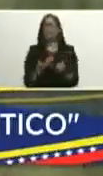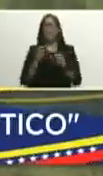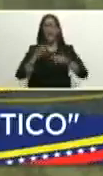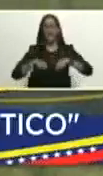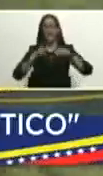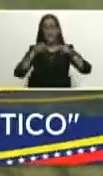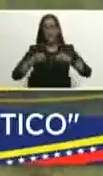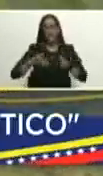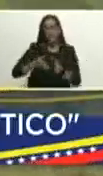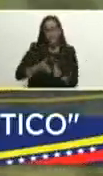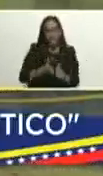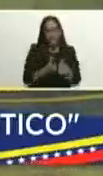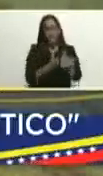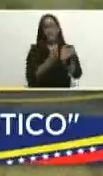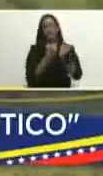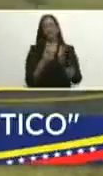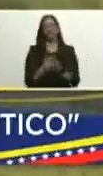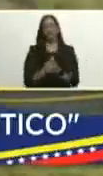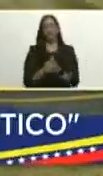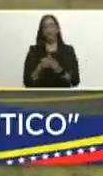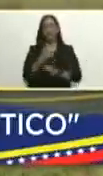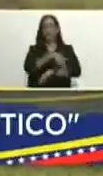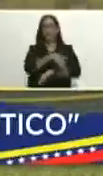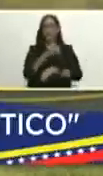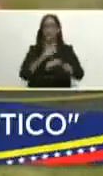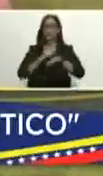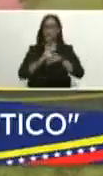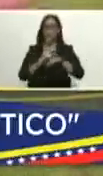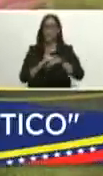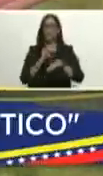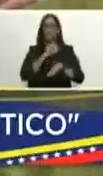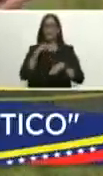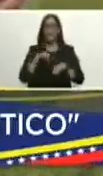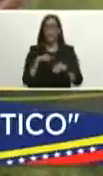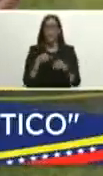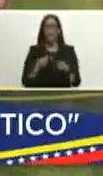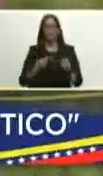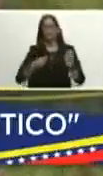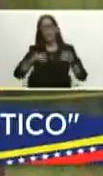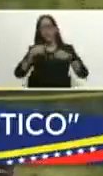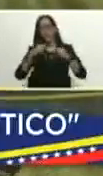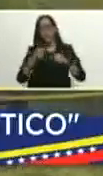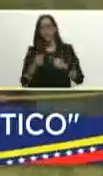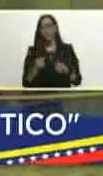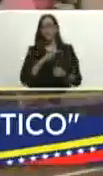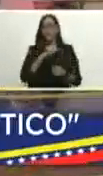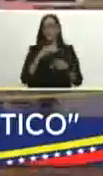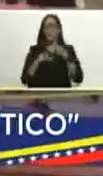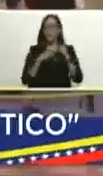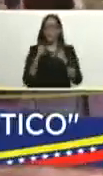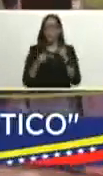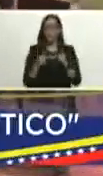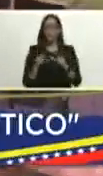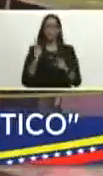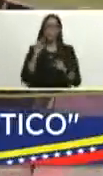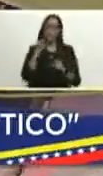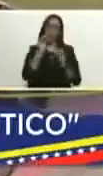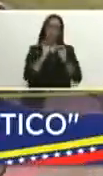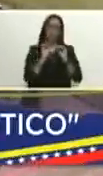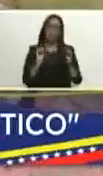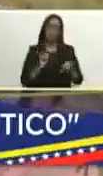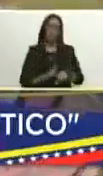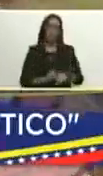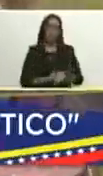y la vialidad extraurbana que es para sacar nuestras cosechas usted lo anunciará en su momento y además que es